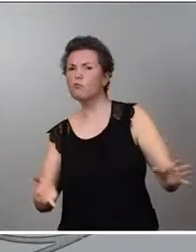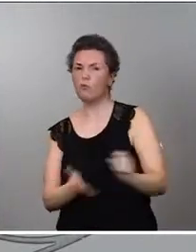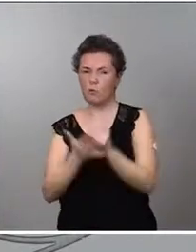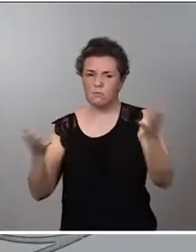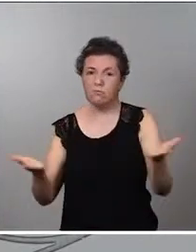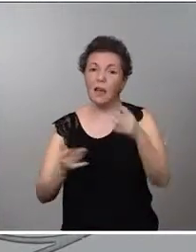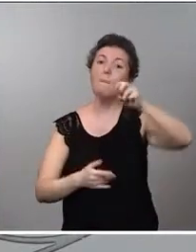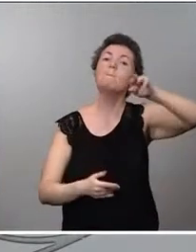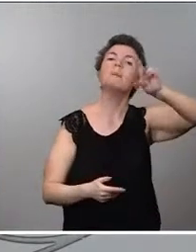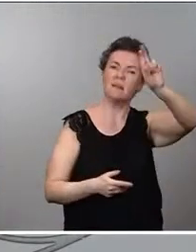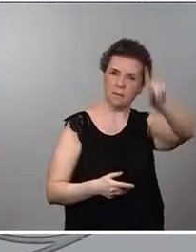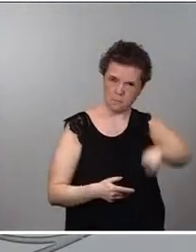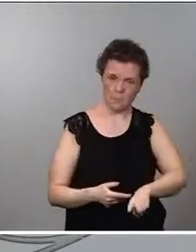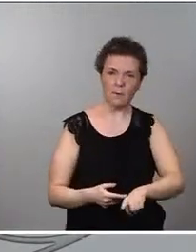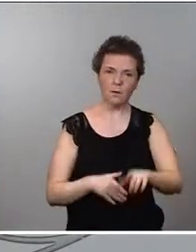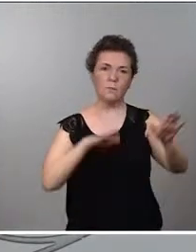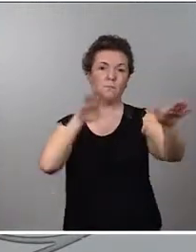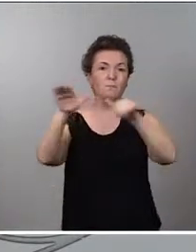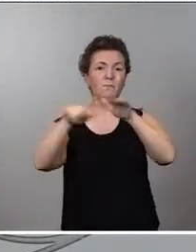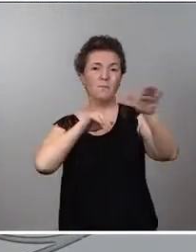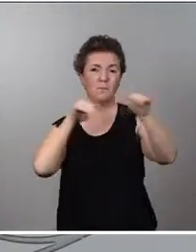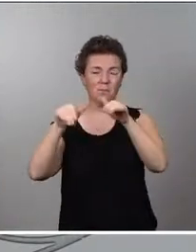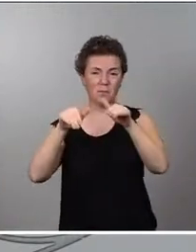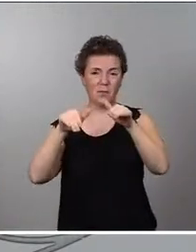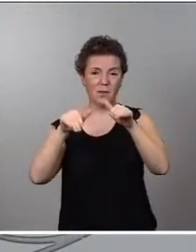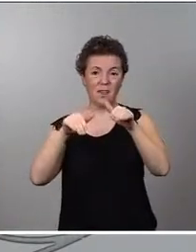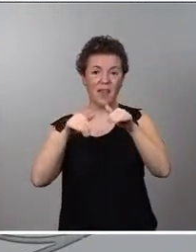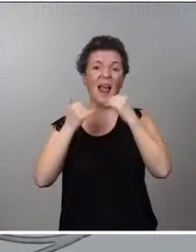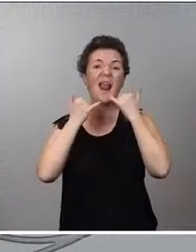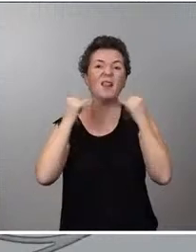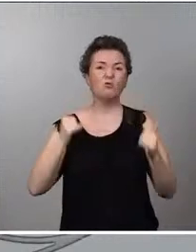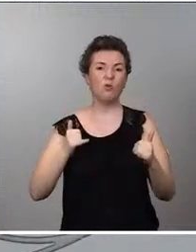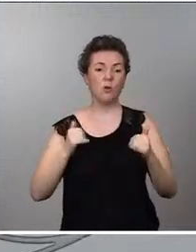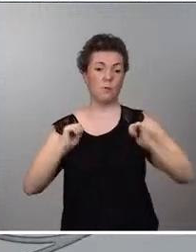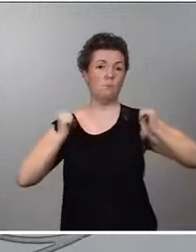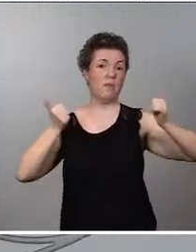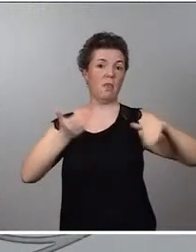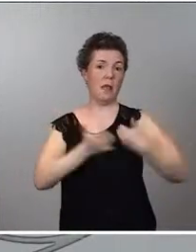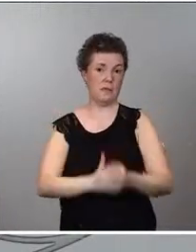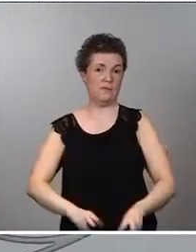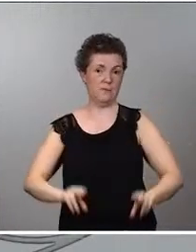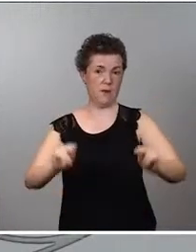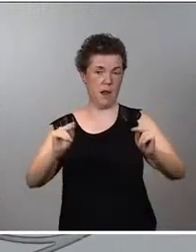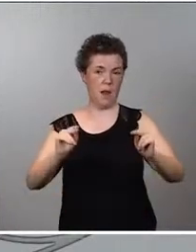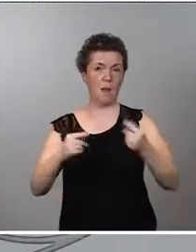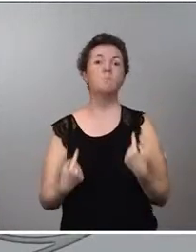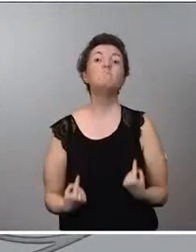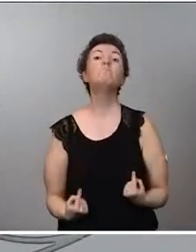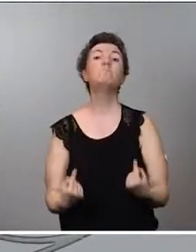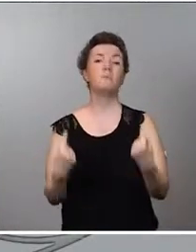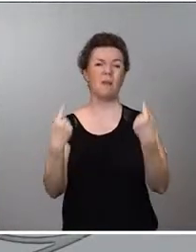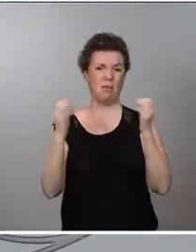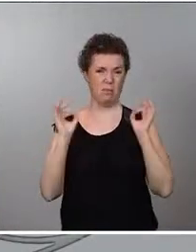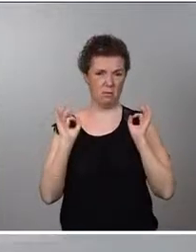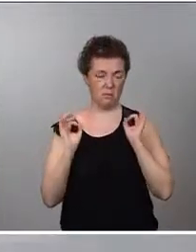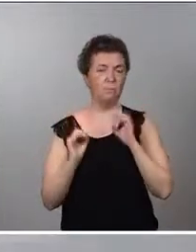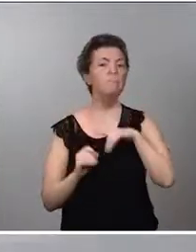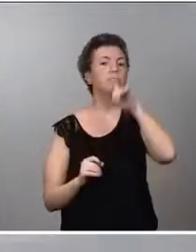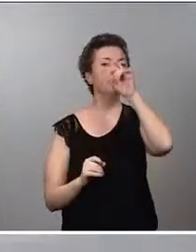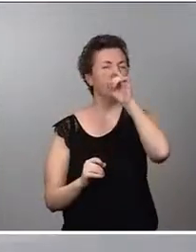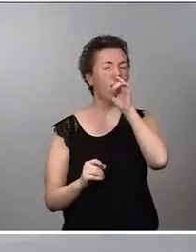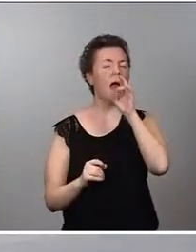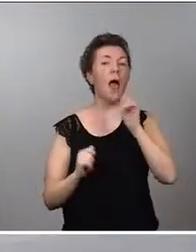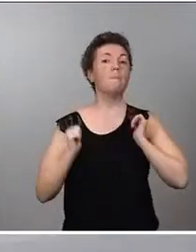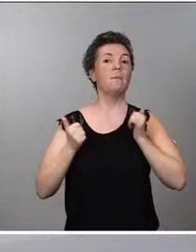con una convocatoria electrónica desde el principio al fin, ha sido por primera vez. Recordarán que hubo dificultades al